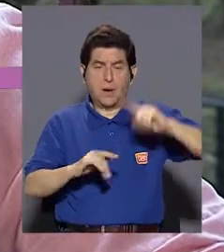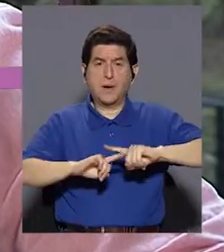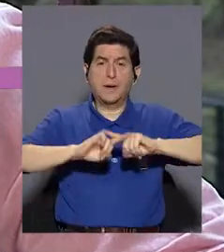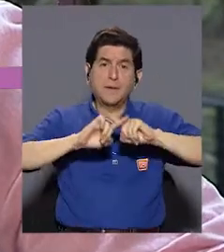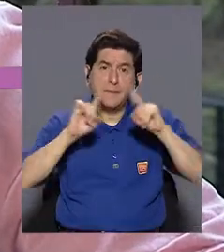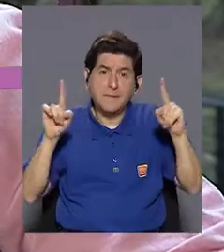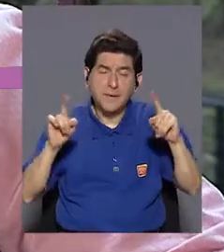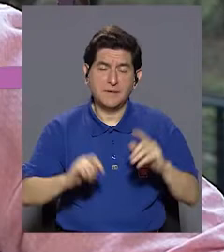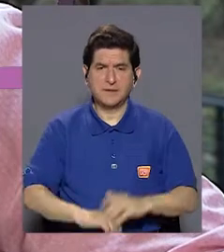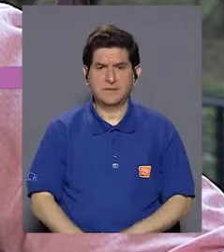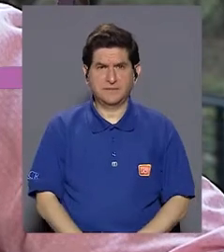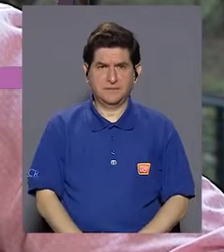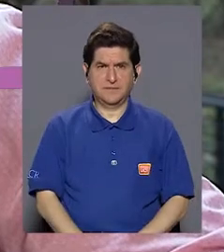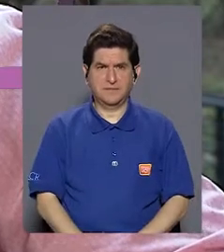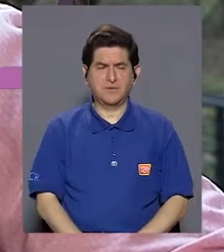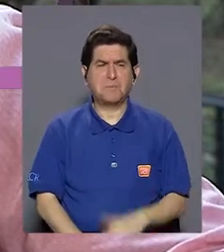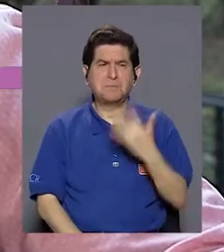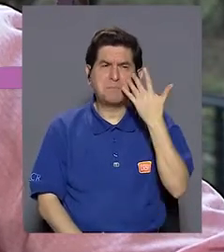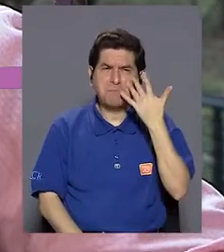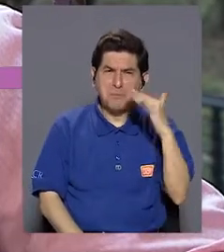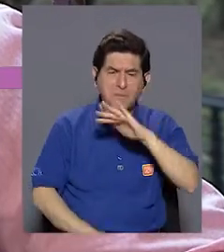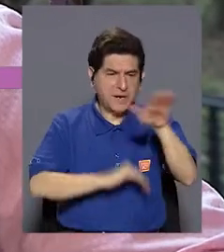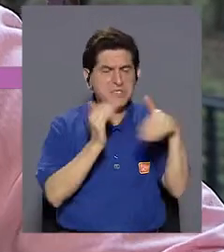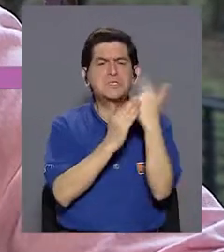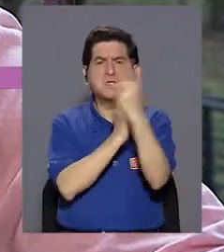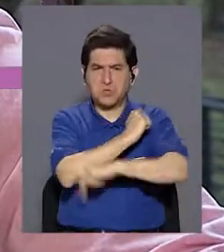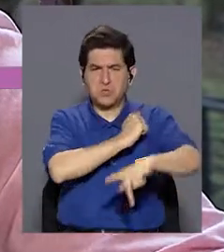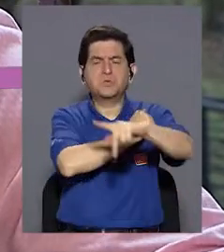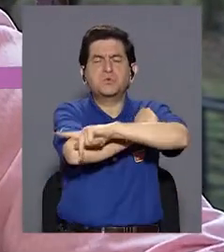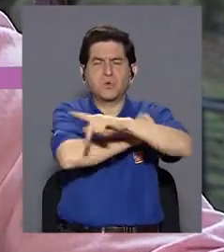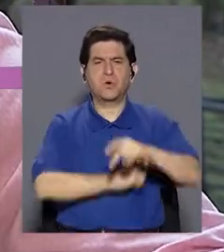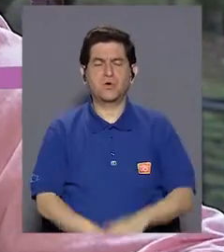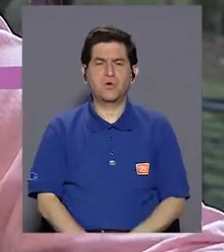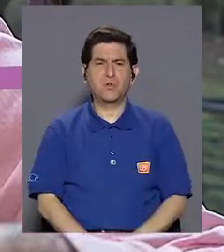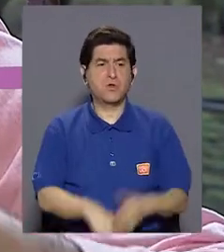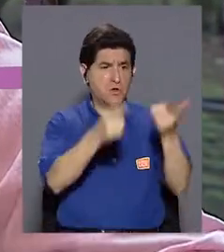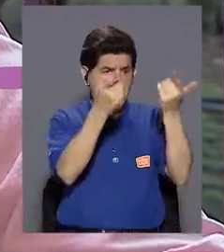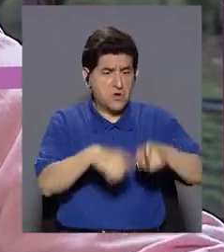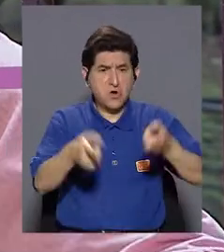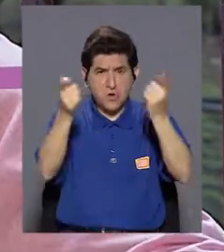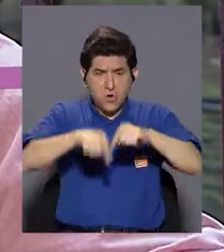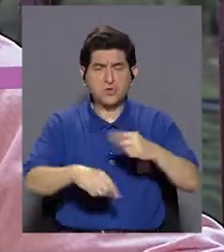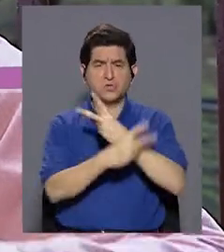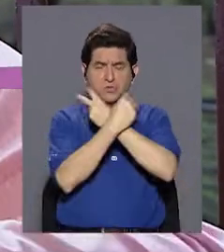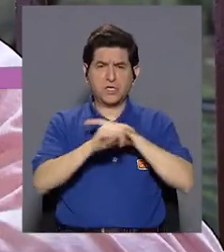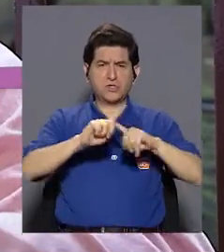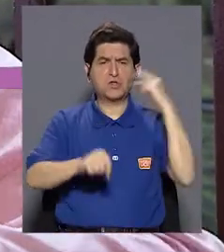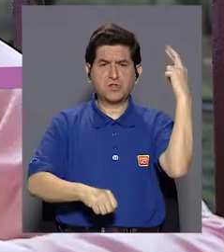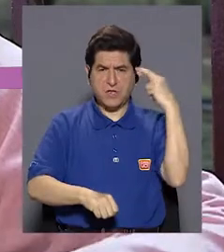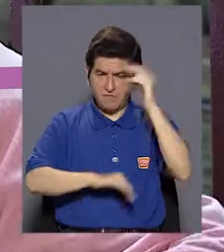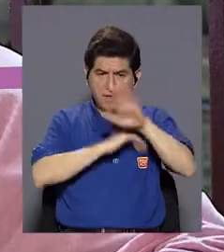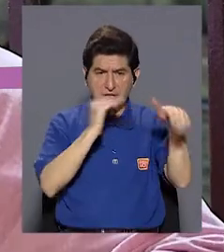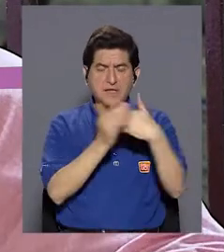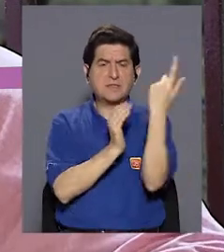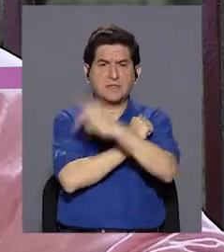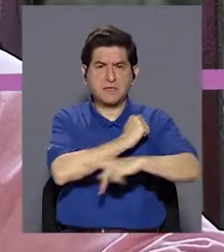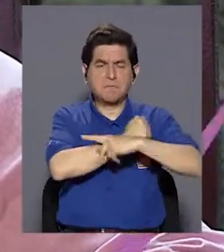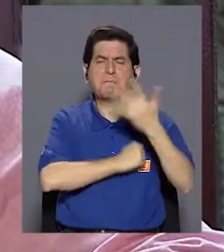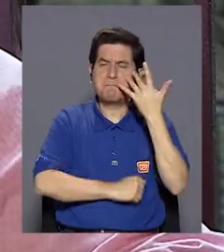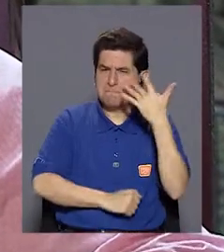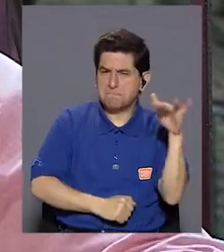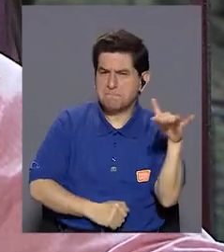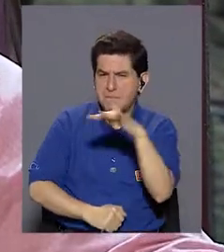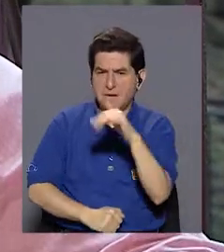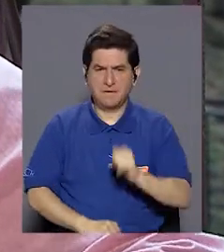en realidad es muy similar a lo largo de todo el país. En realidad la incidencia de intoxicaciones por diferentes causas en todo el país es muy